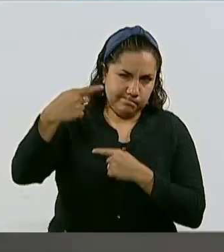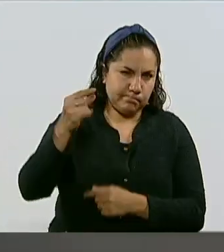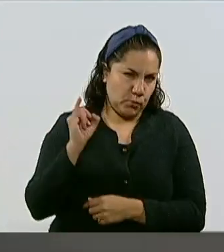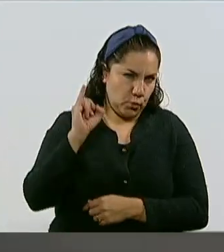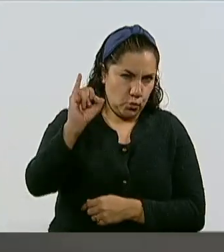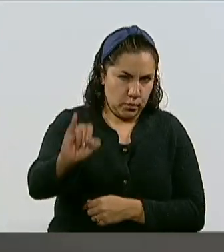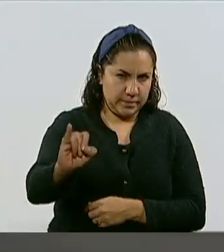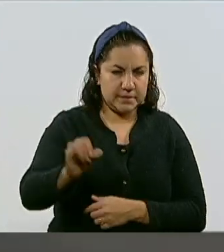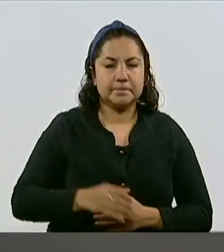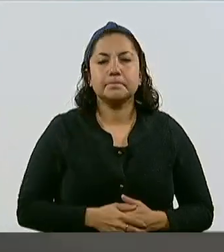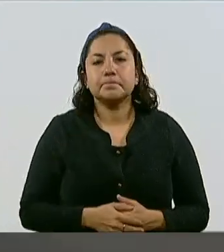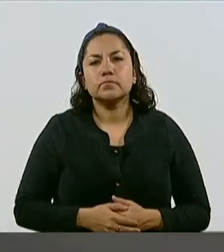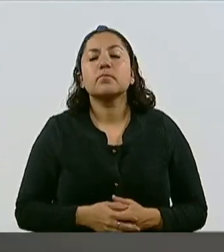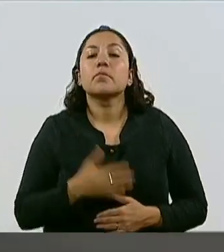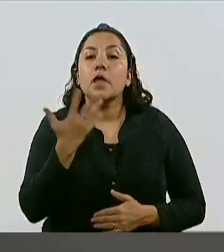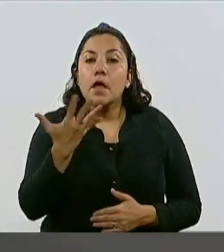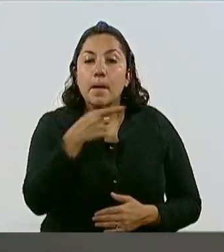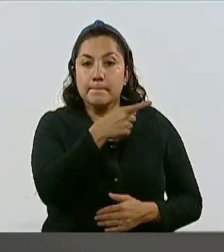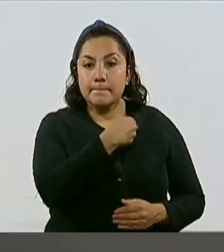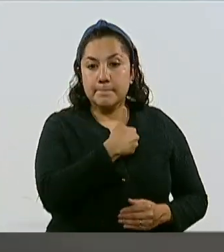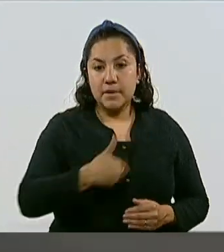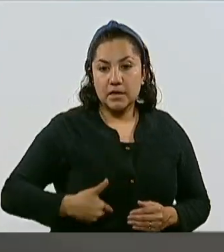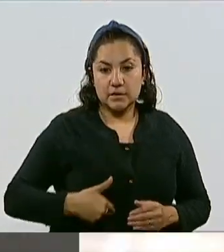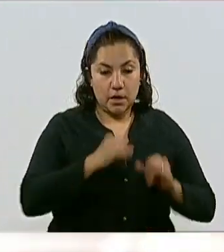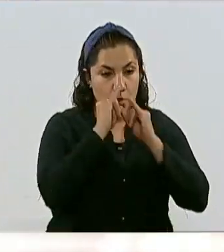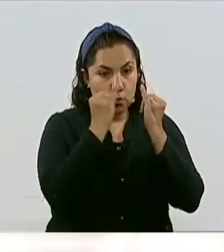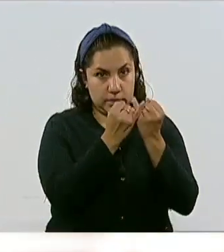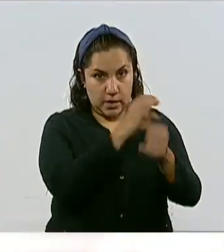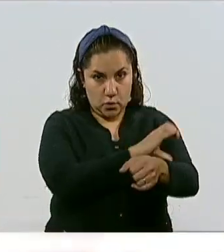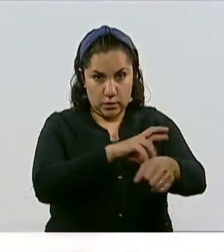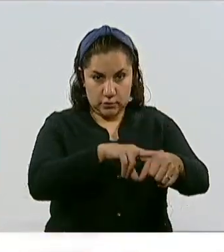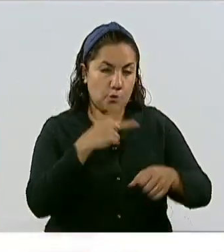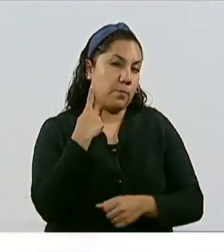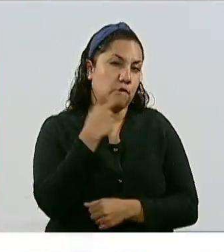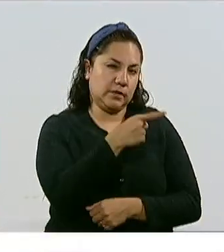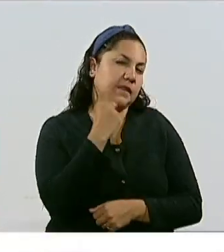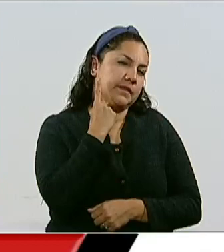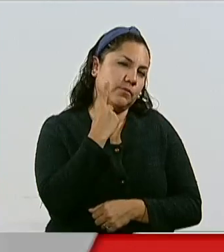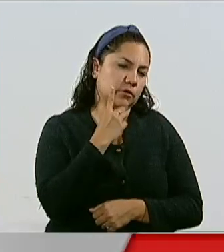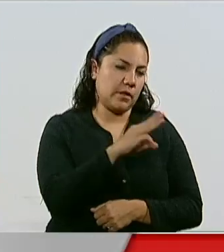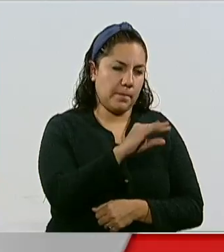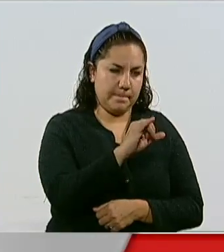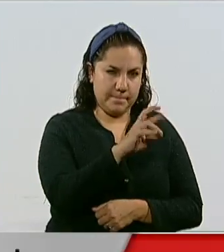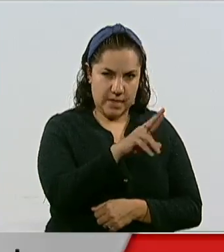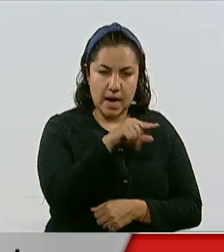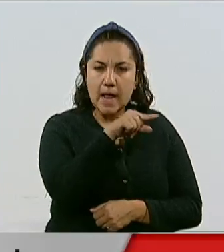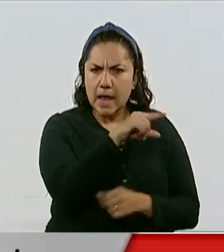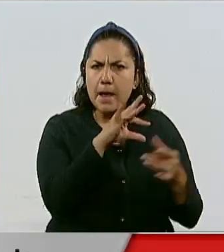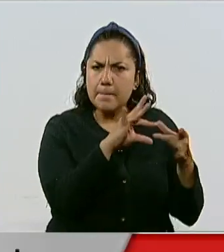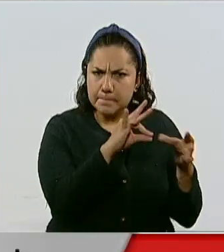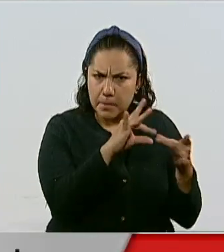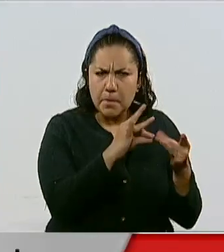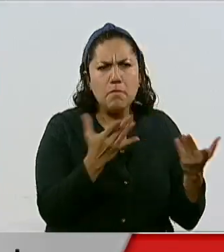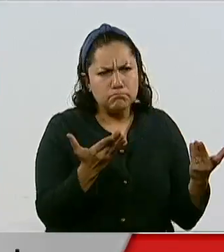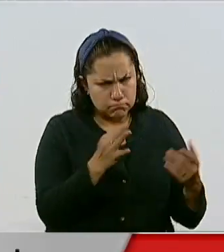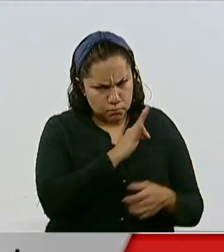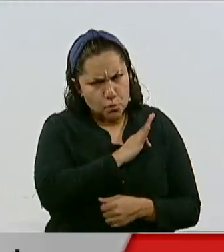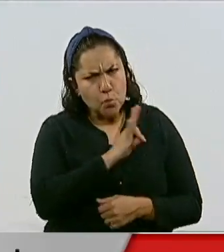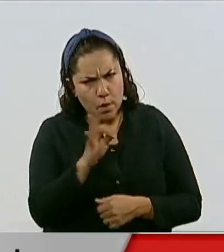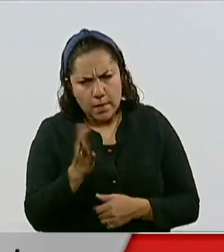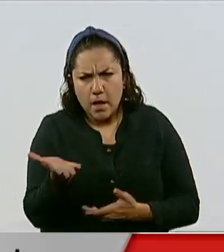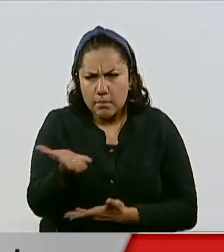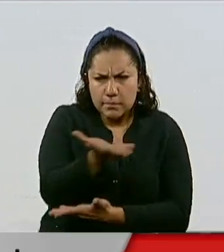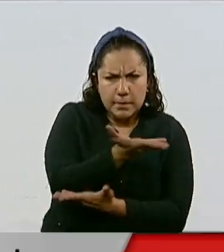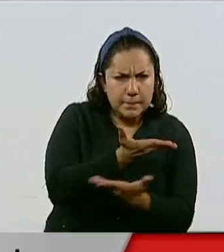Por su parte, el presidente de la Junta de Coordinación Política, el diputado Ignacio Mier, dijo que prevé alcanzar los consensos